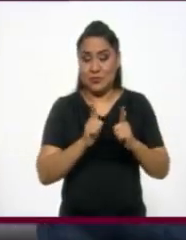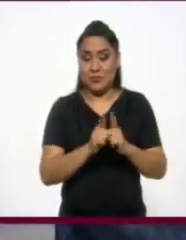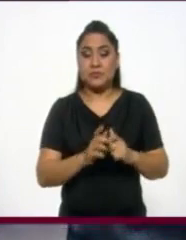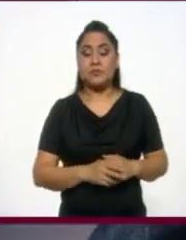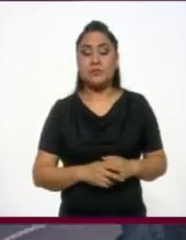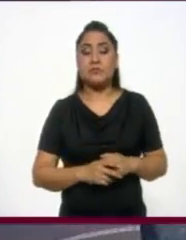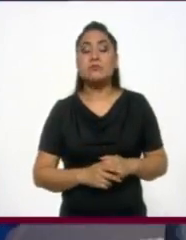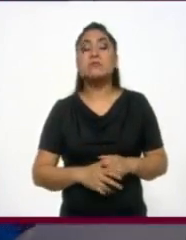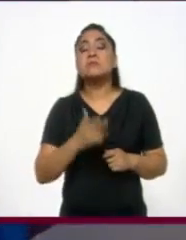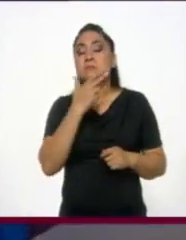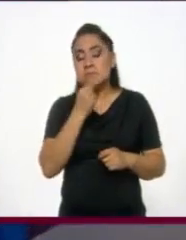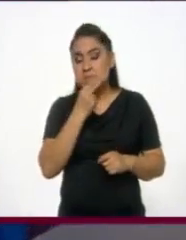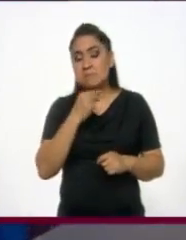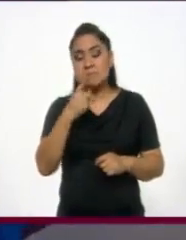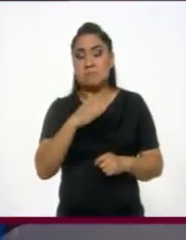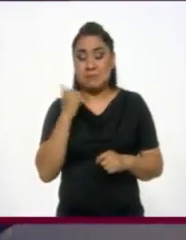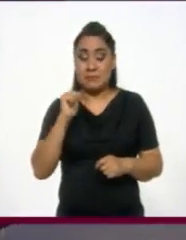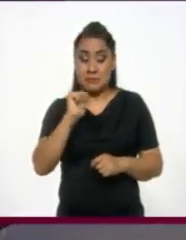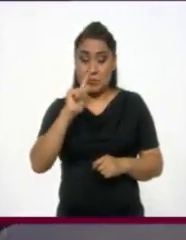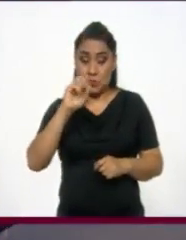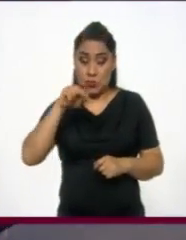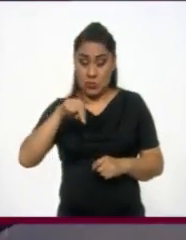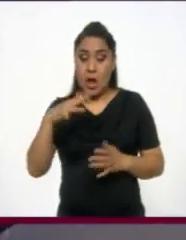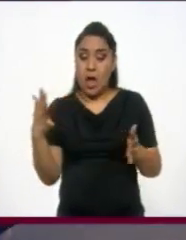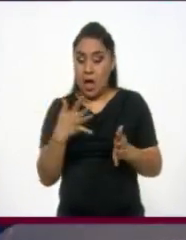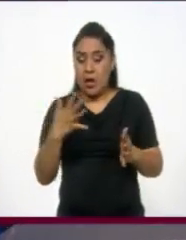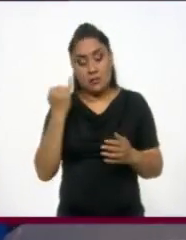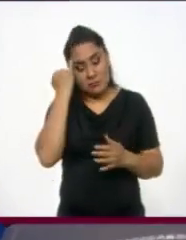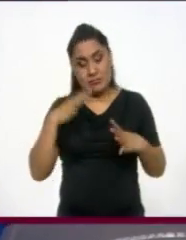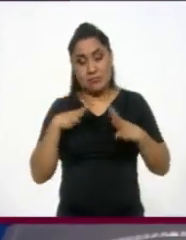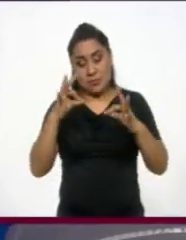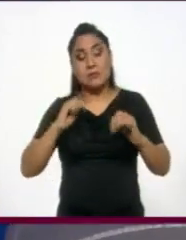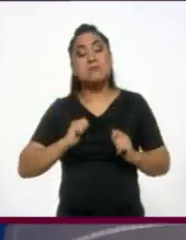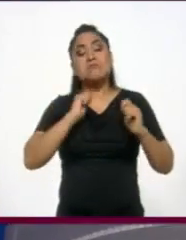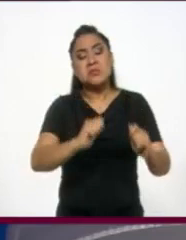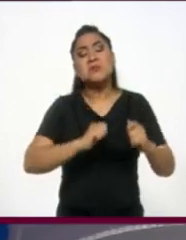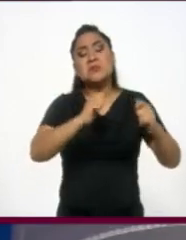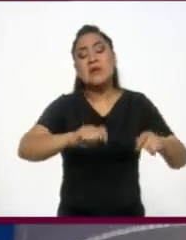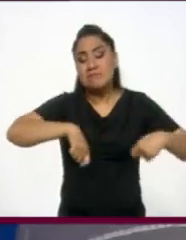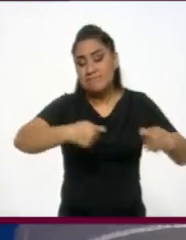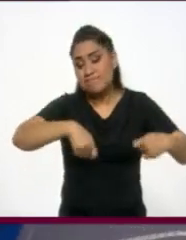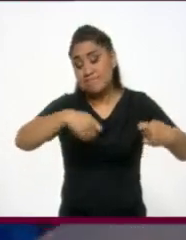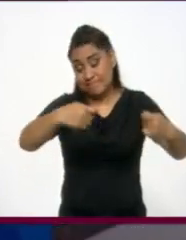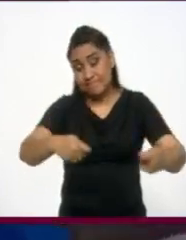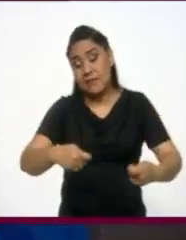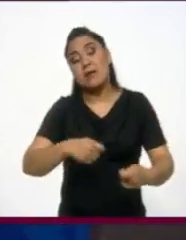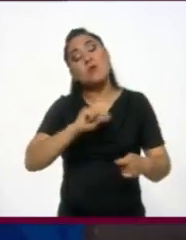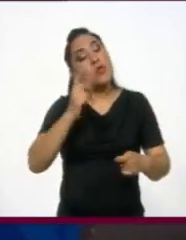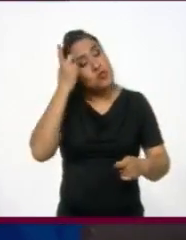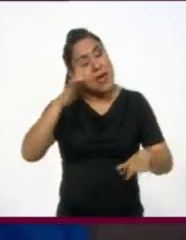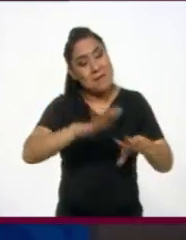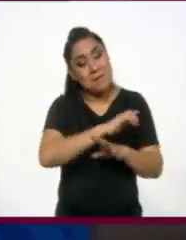Un escultor austriaco, Anton Echer, lo fundó y lo heredó a distintas generaciones. De ahí pasó a otros